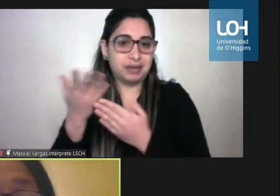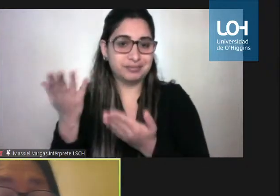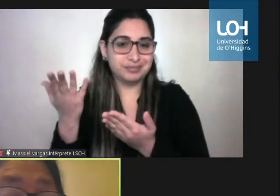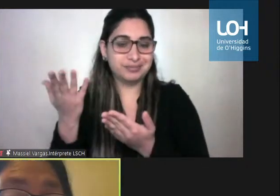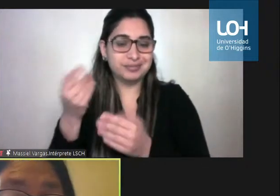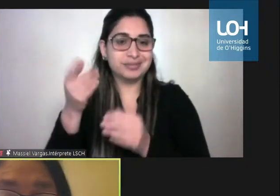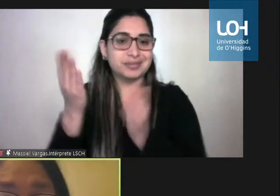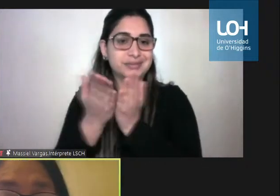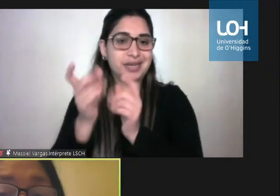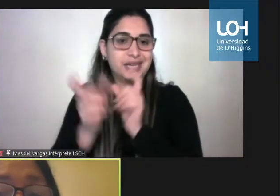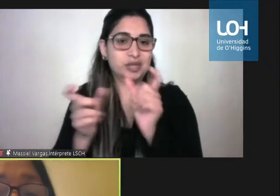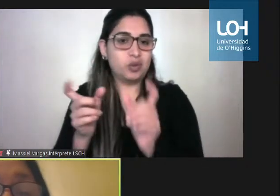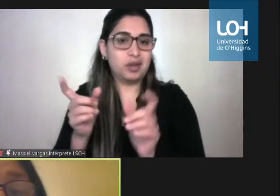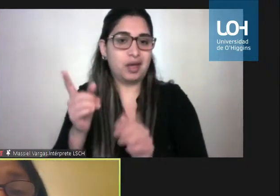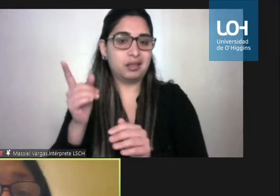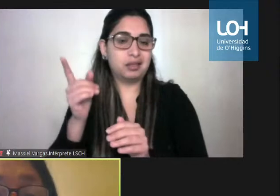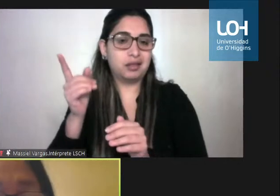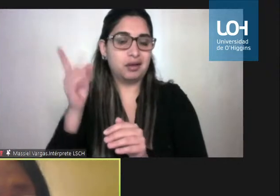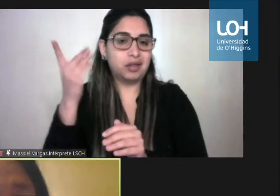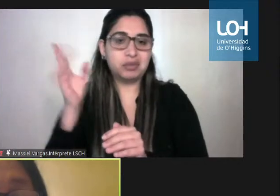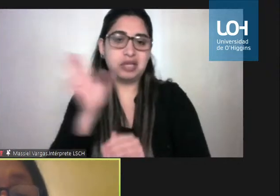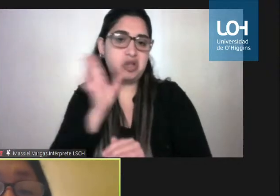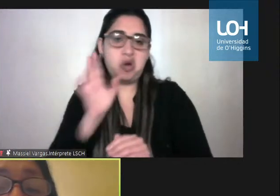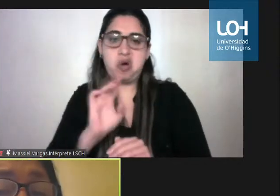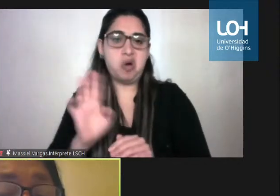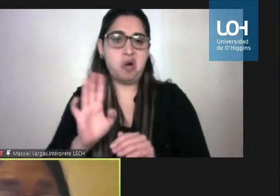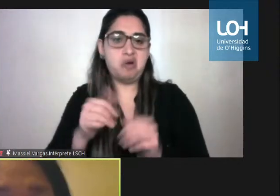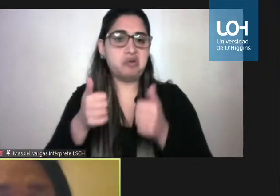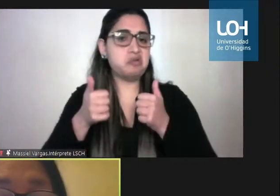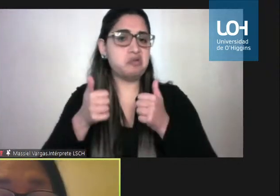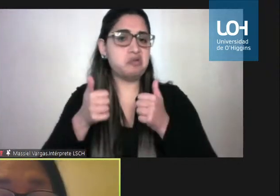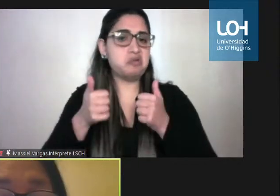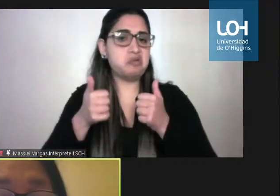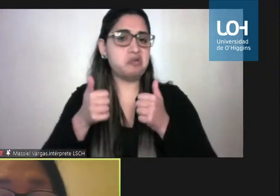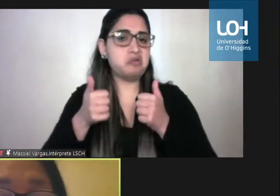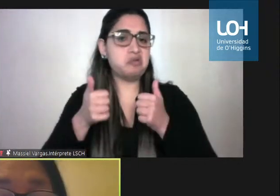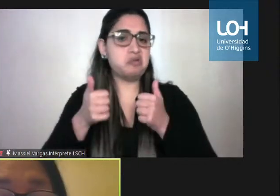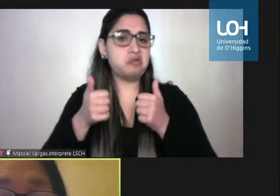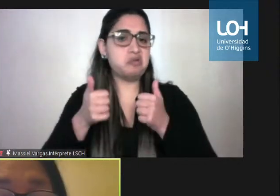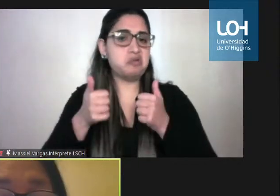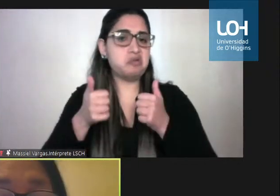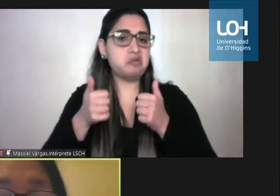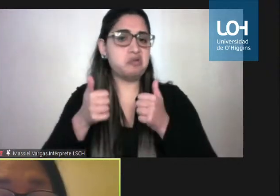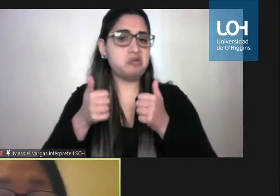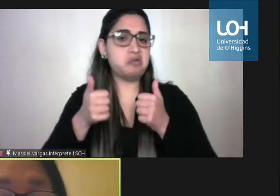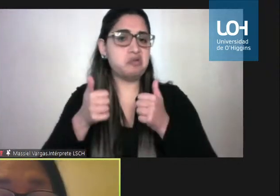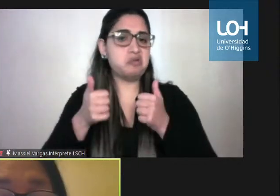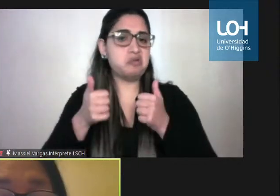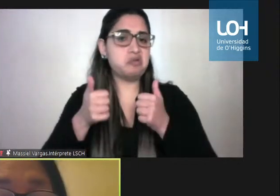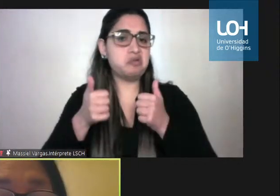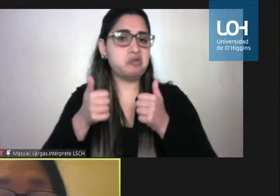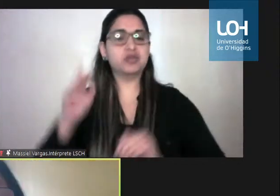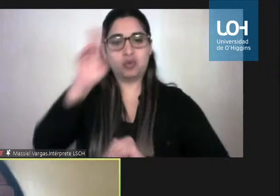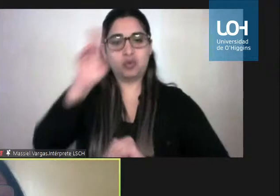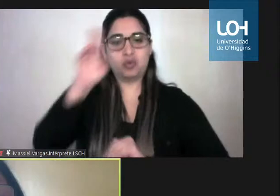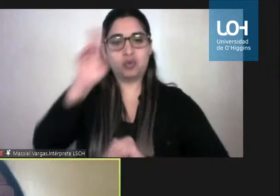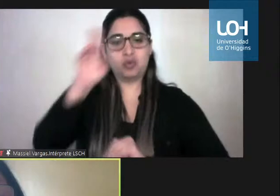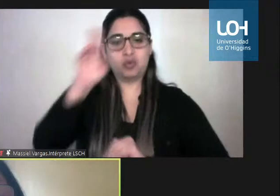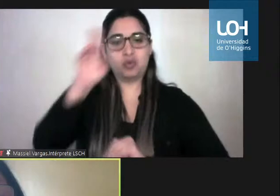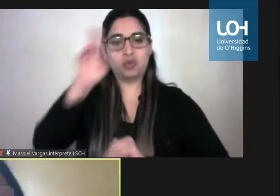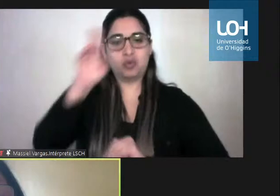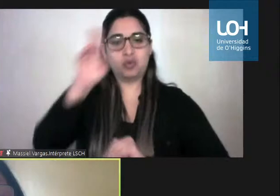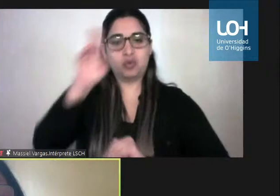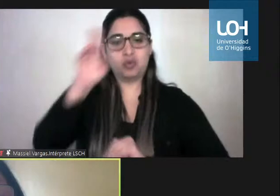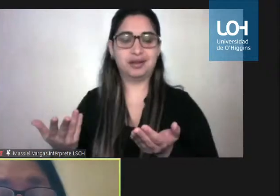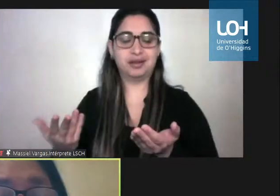estudiantes que dicen no yo no requiero apoyo yo estoy bien no necesito ajuste y uno debe respetarlo pero muchas